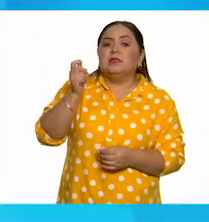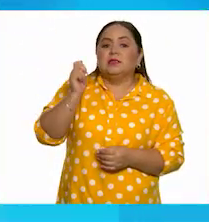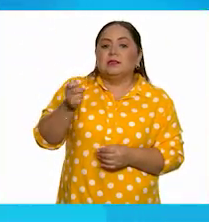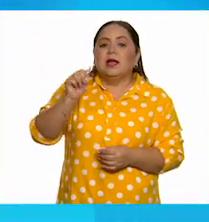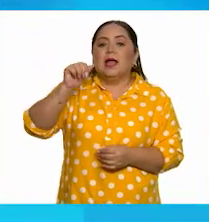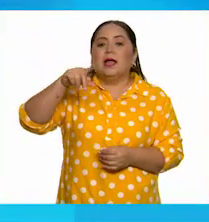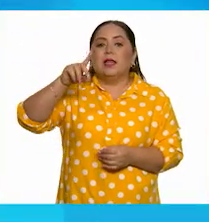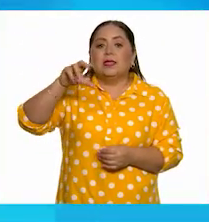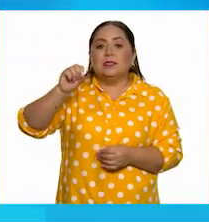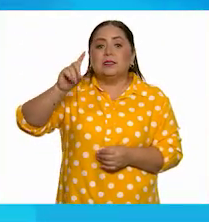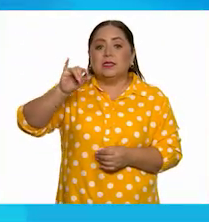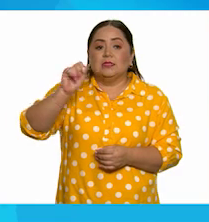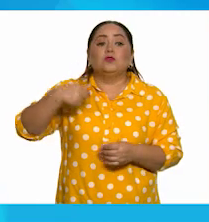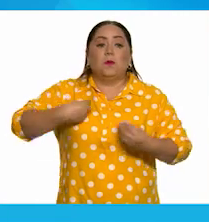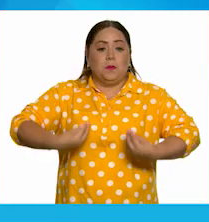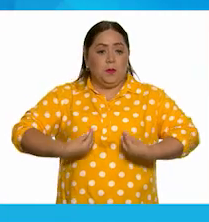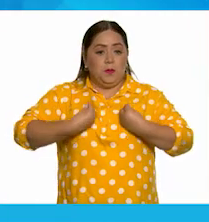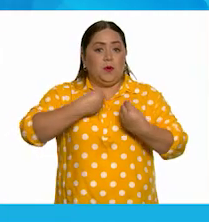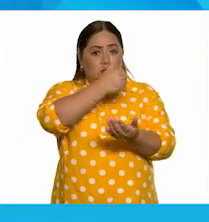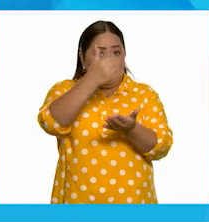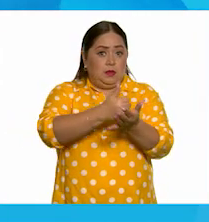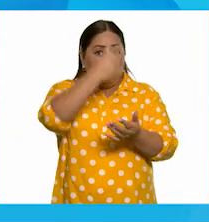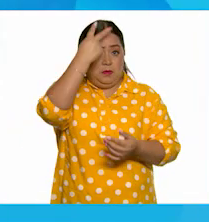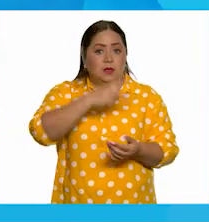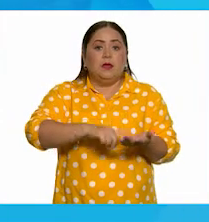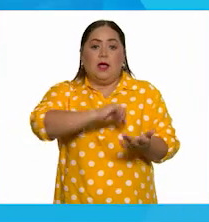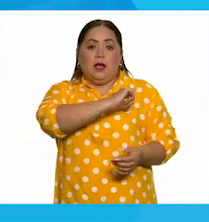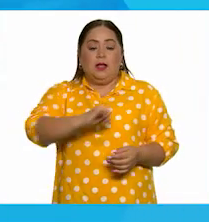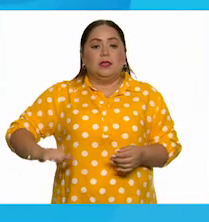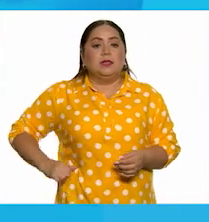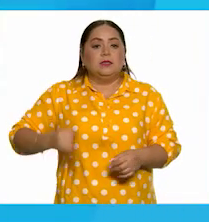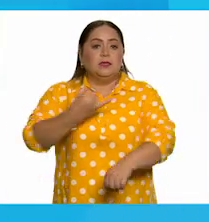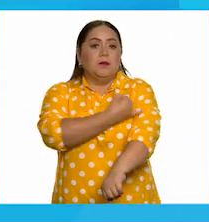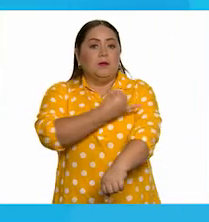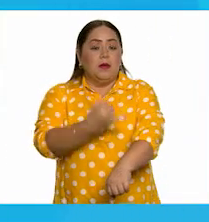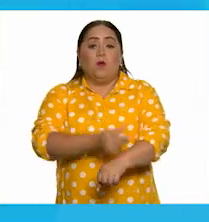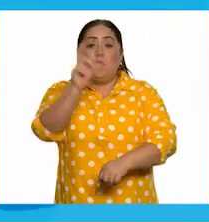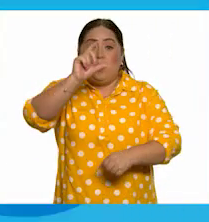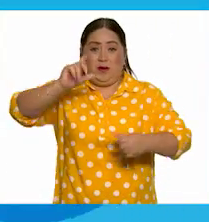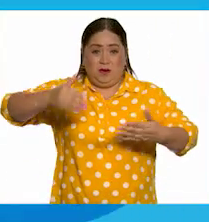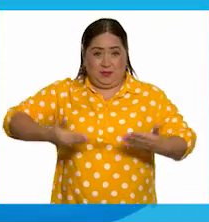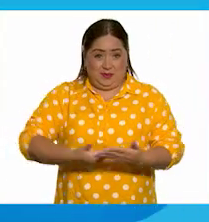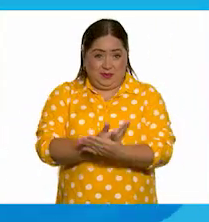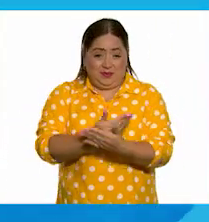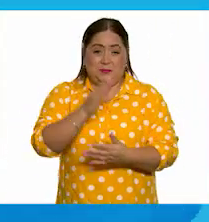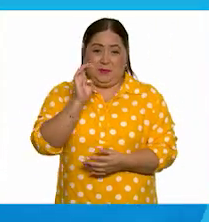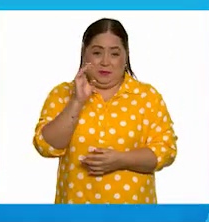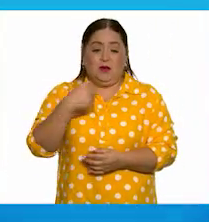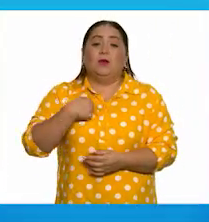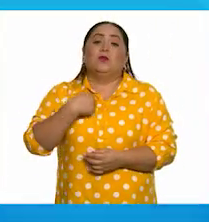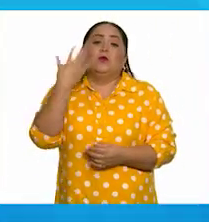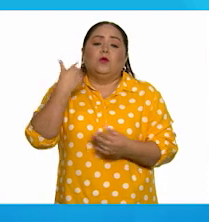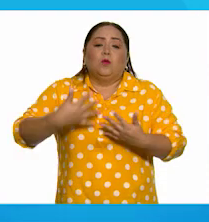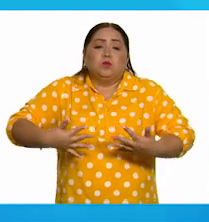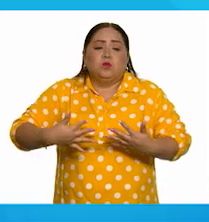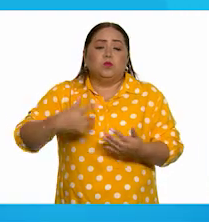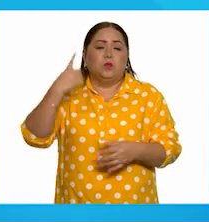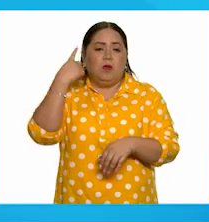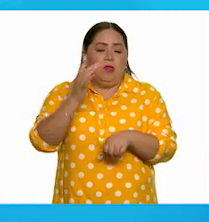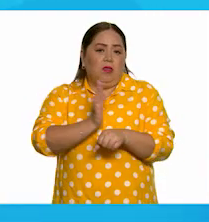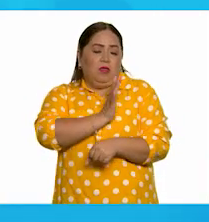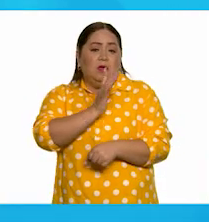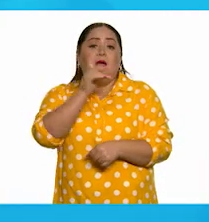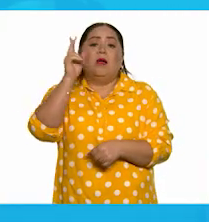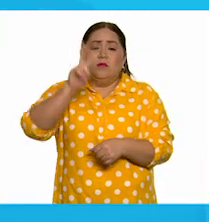nombre es Andrés Díaz. Vivo en la Ciudad de México, en la Alcaldía de Iztapalapa. Cuando nací era un bebé gordito y güerito, me gustaba que me